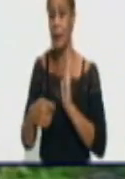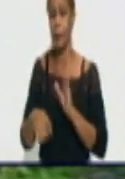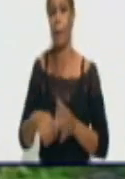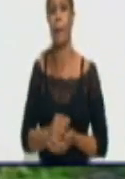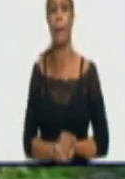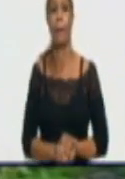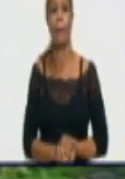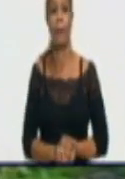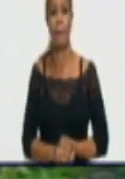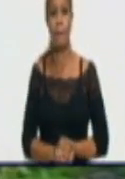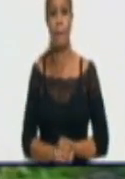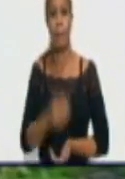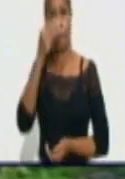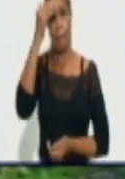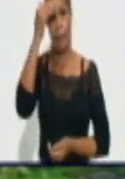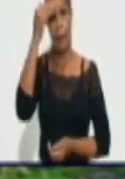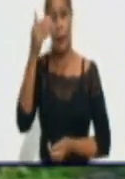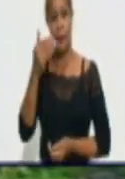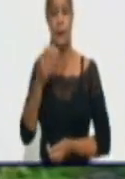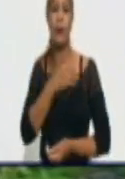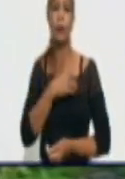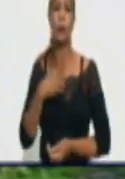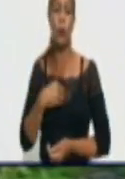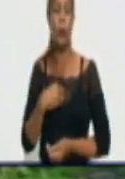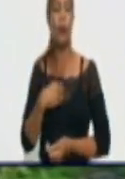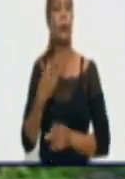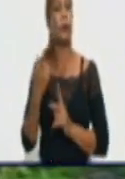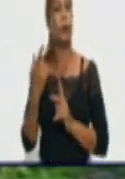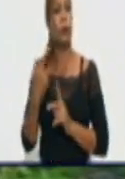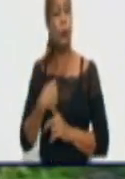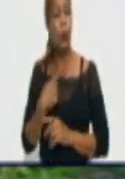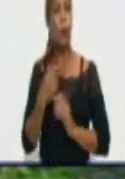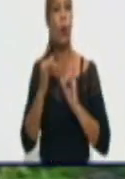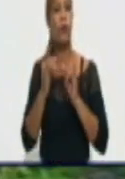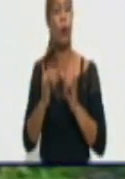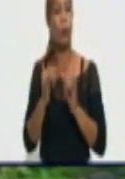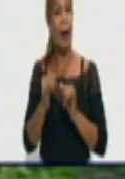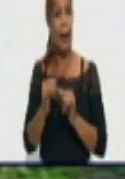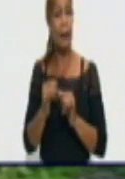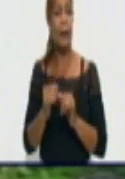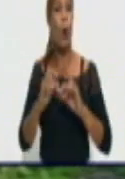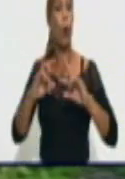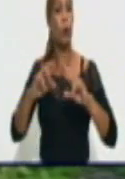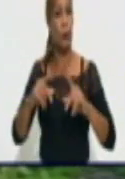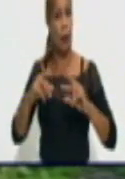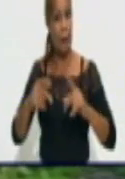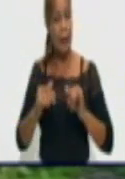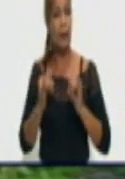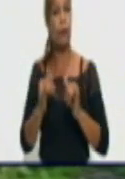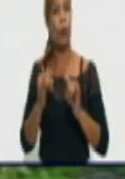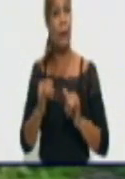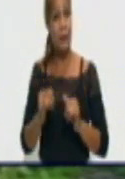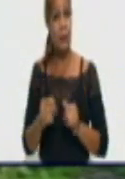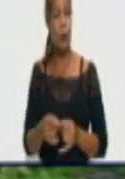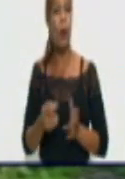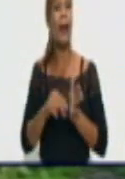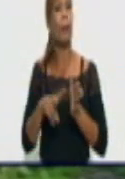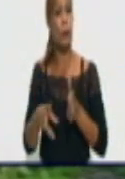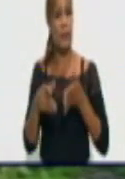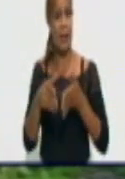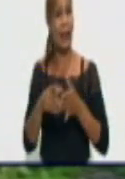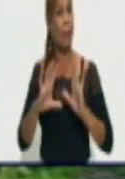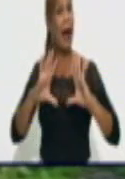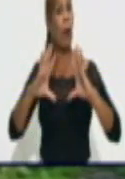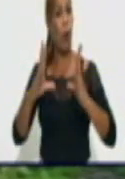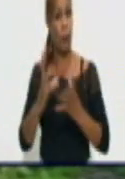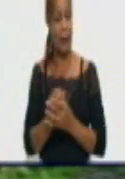doctora, voy a reiterar una oración de esta explicación en detalle que ha tenido la doctora Kenia González